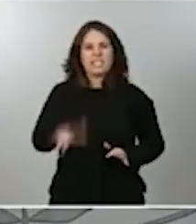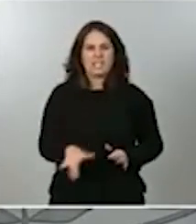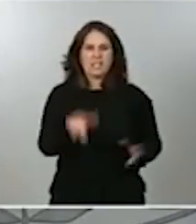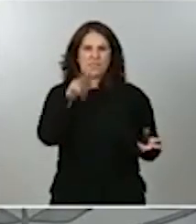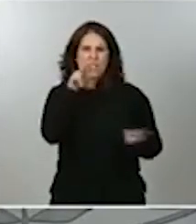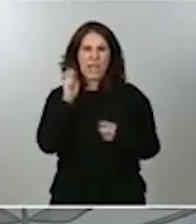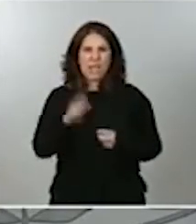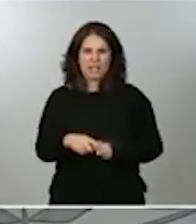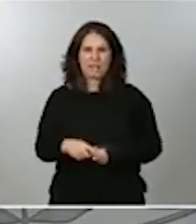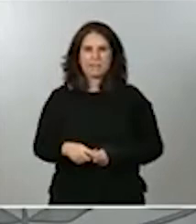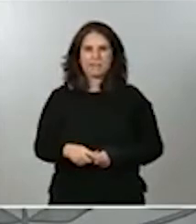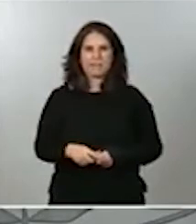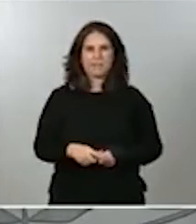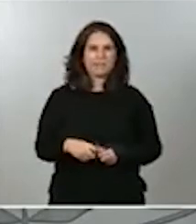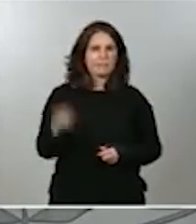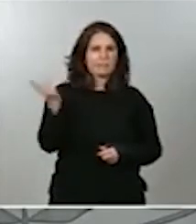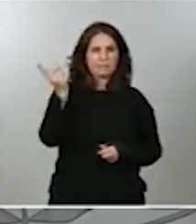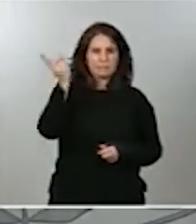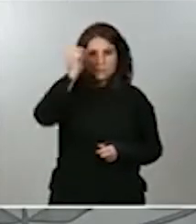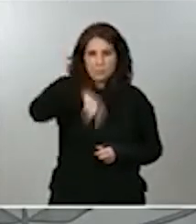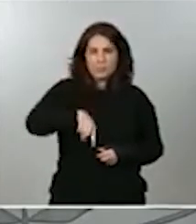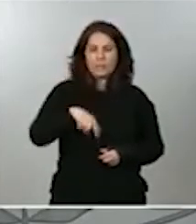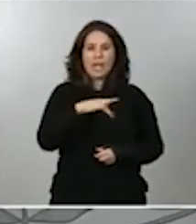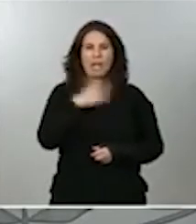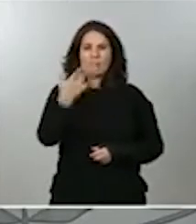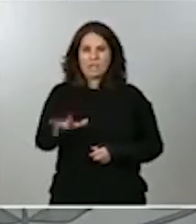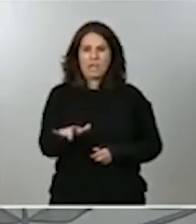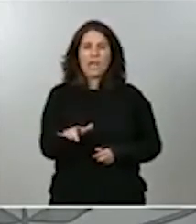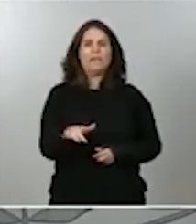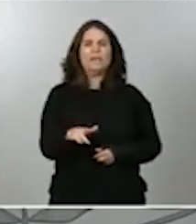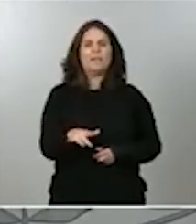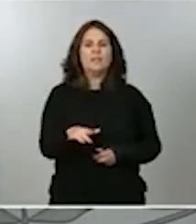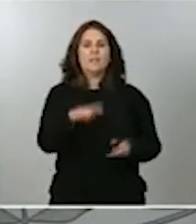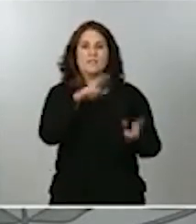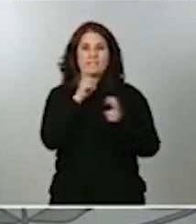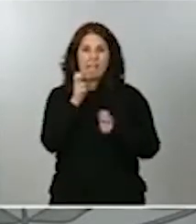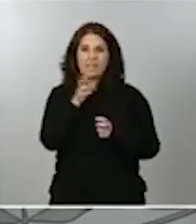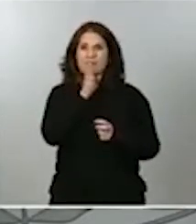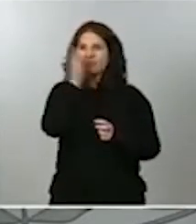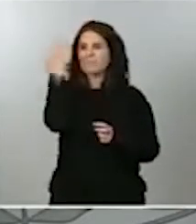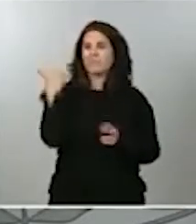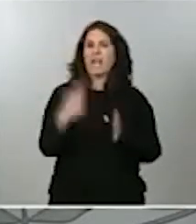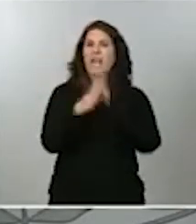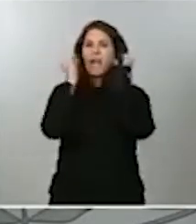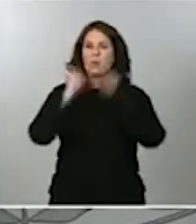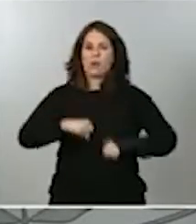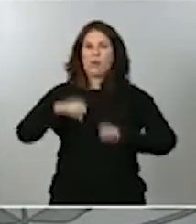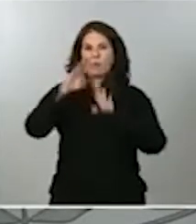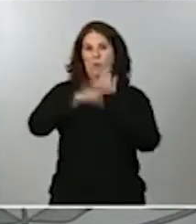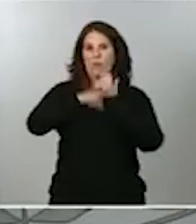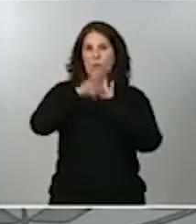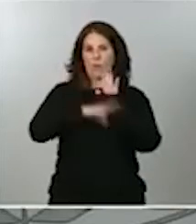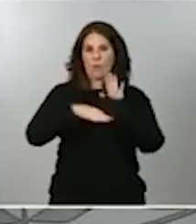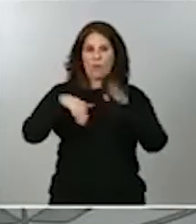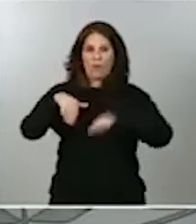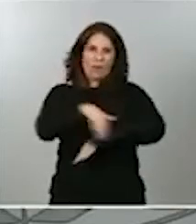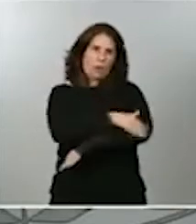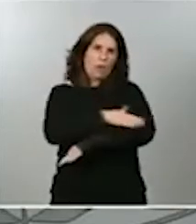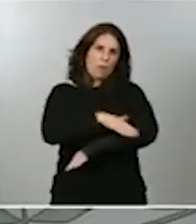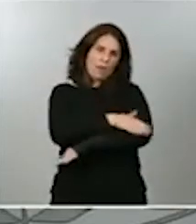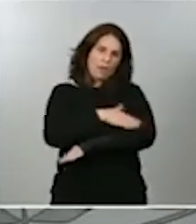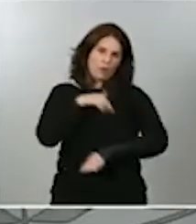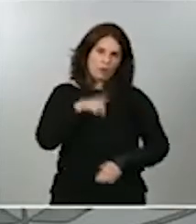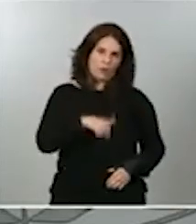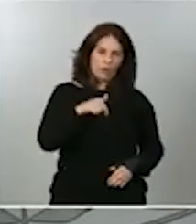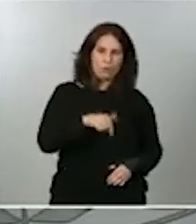saben, es una línea que se contemplaba en el acuerdo programático que suscribió este Gobierno progresista, en